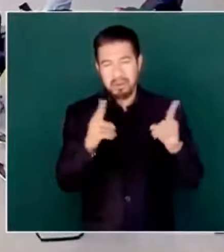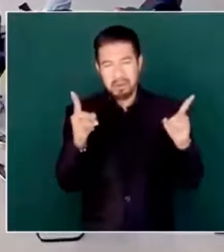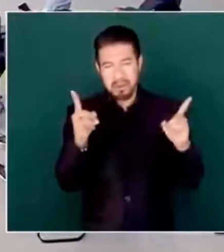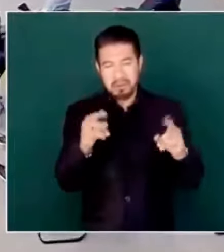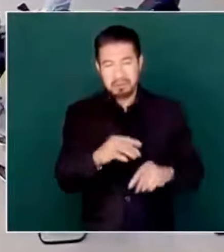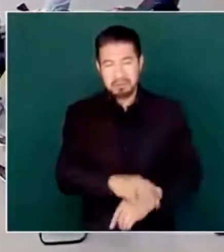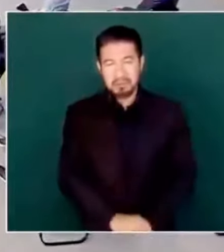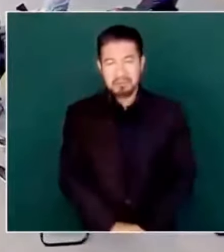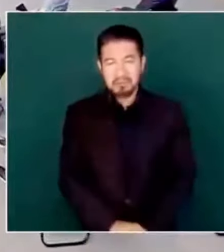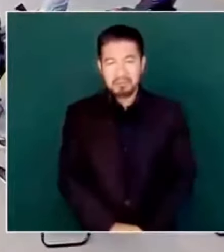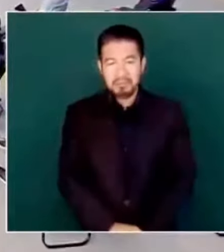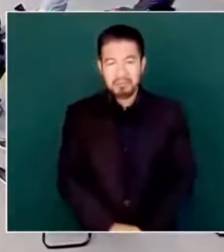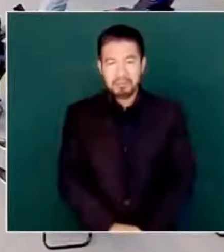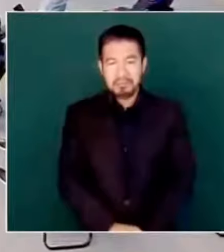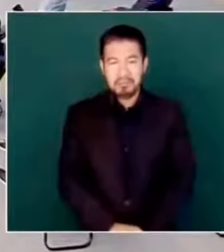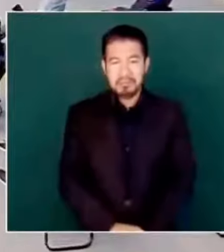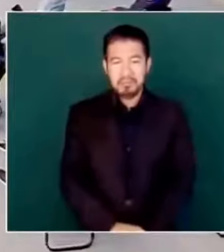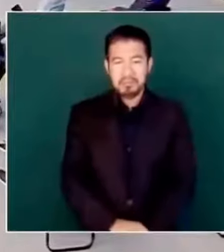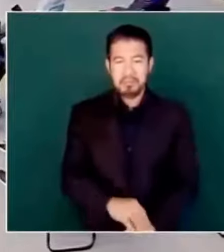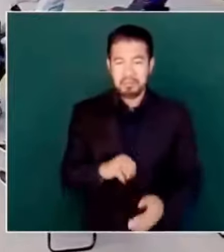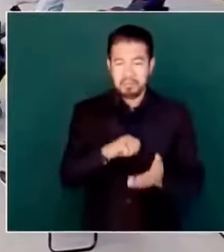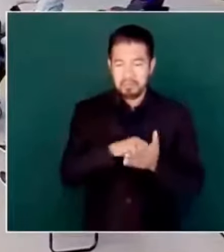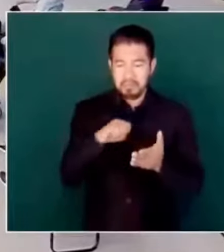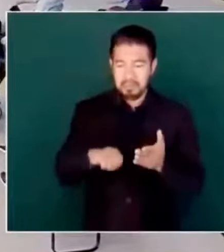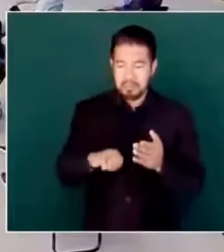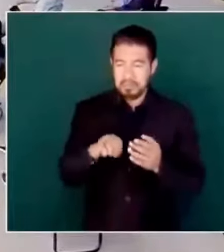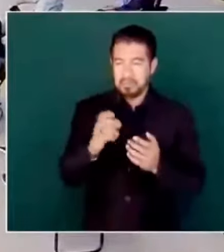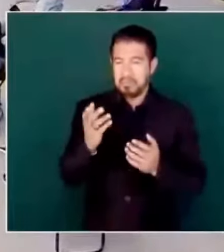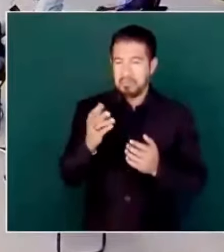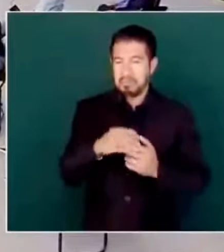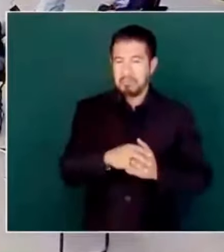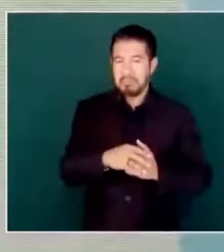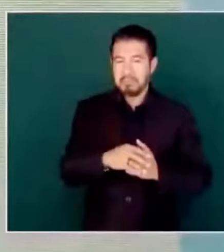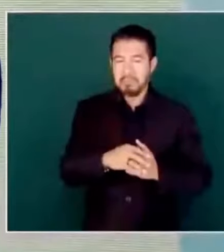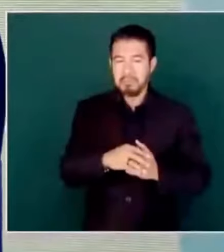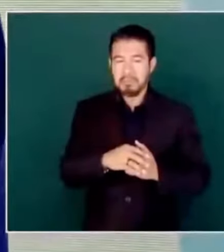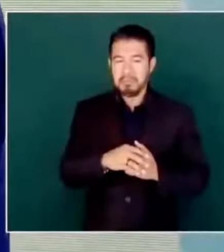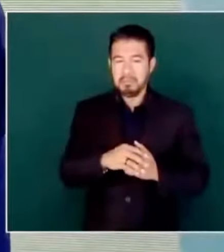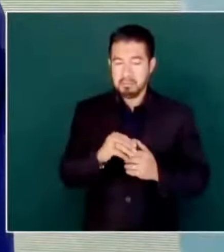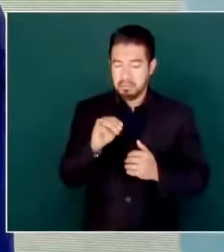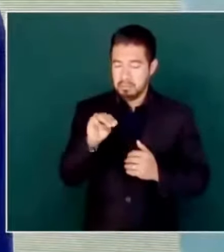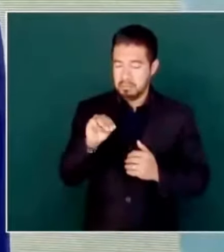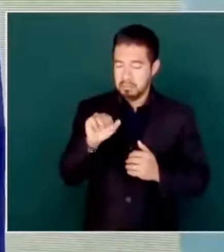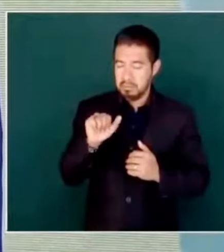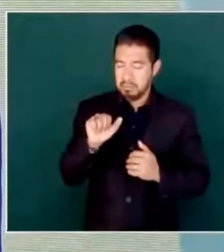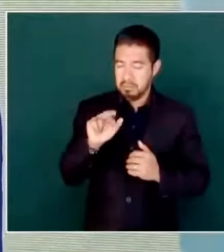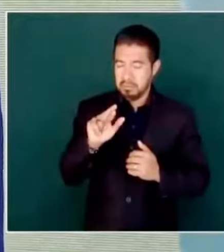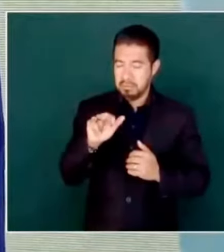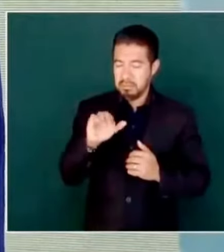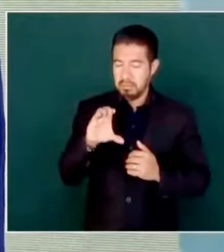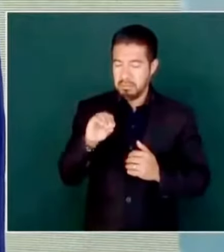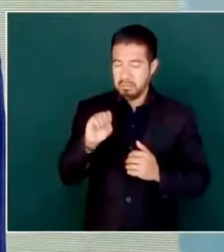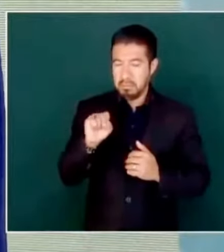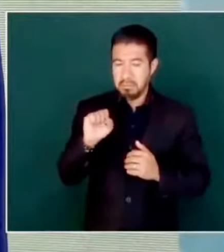Por ejemplo, Marcos, que aportó muchísimo en Chiapas,